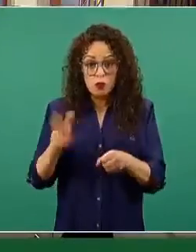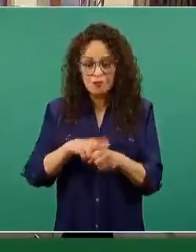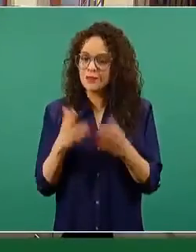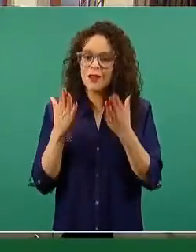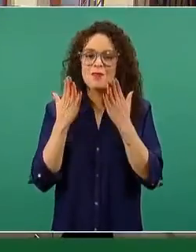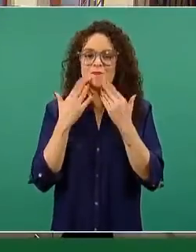Muchas gracias.